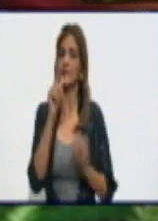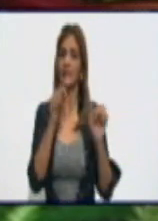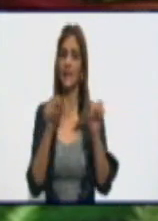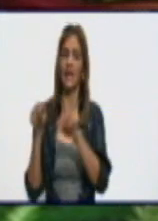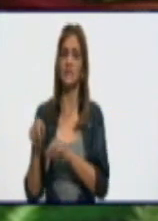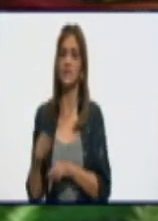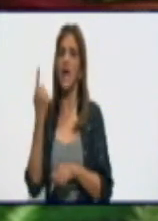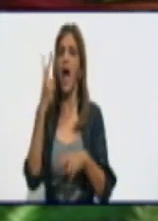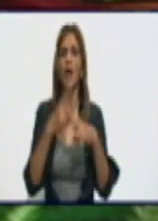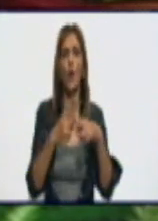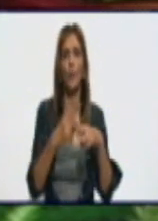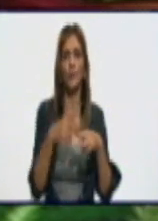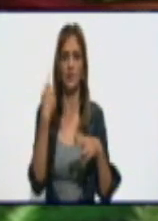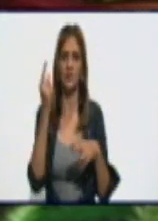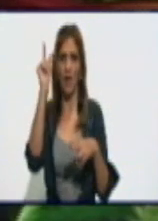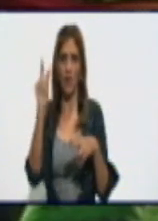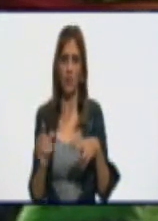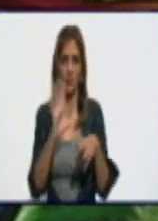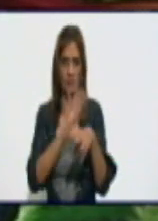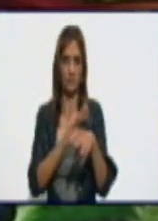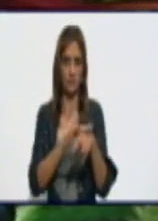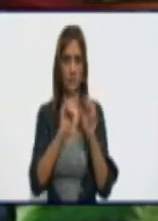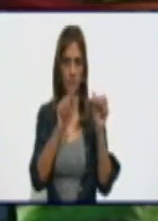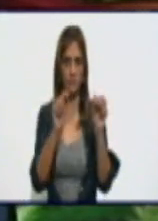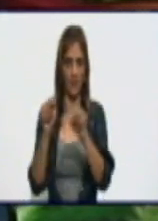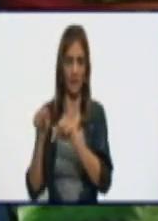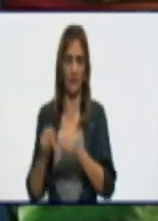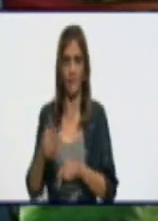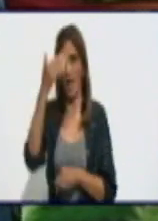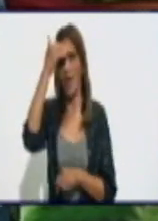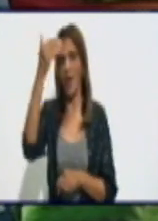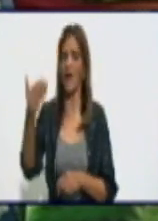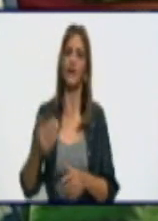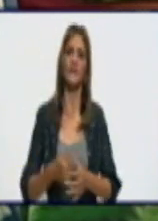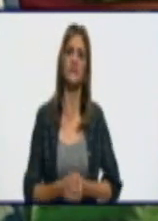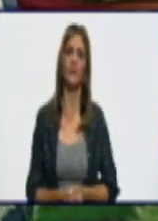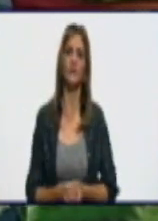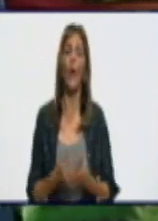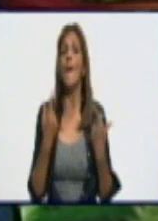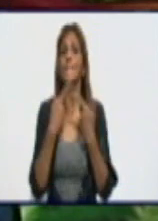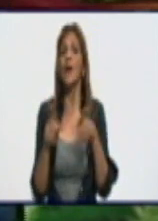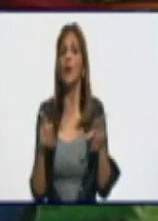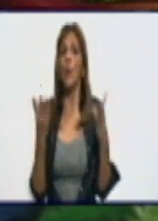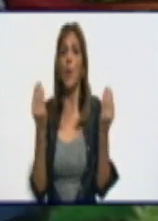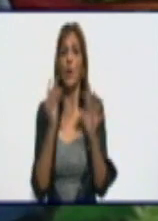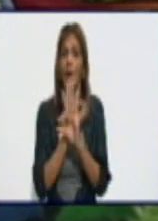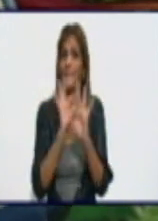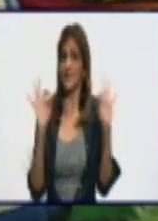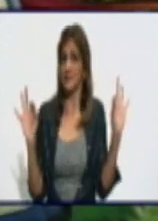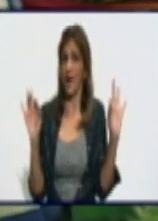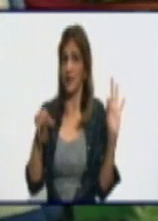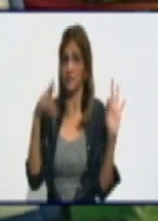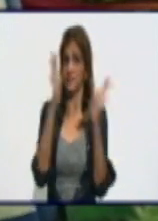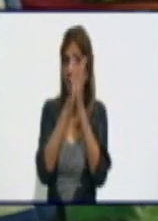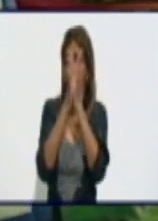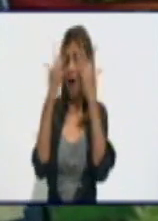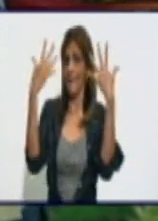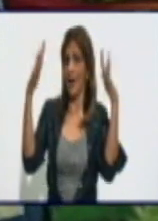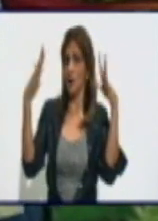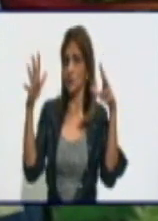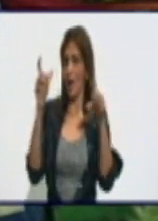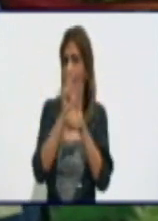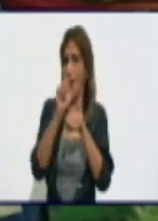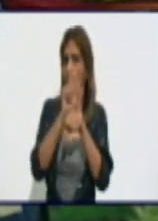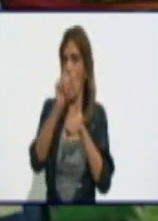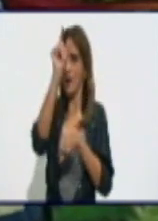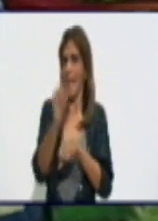quien nos pidió que hiciéramos extensiva este agradecimiento. Pero muy especial también a los campesinos de